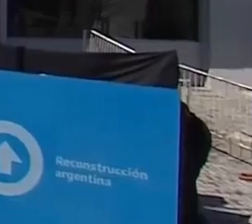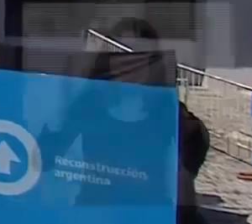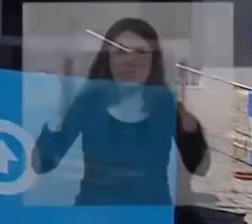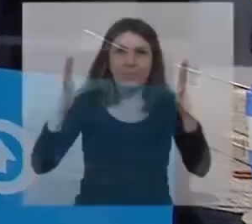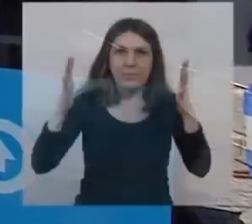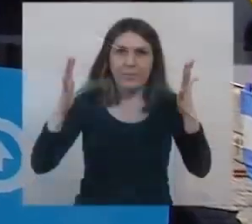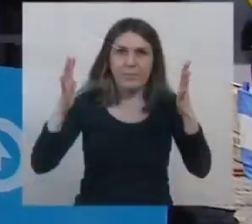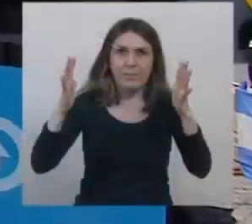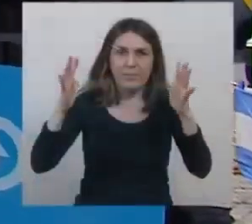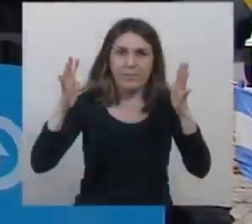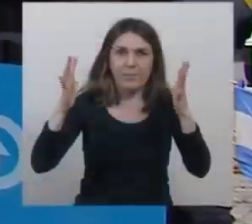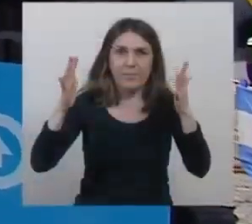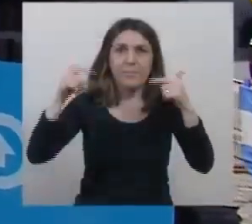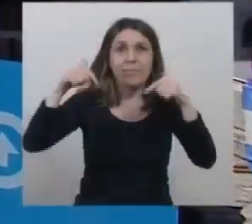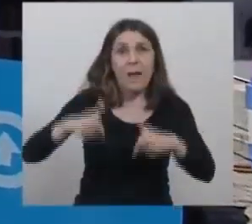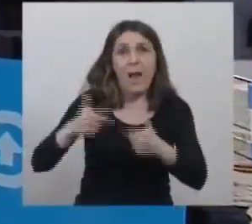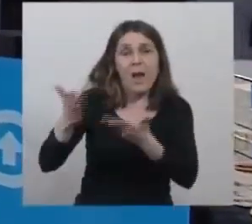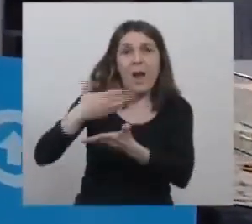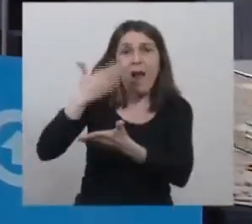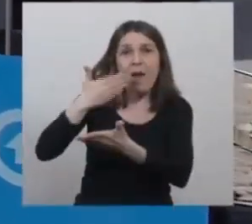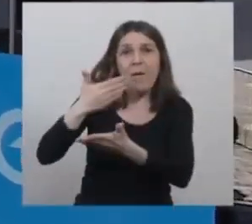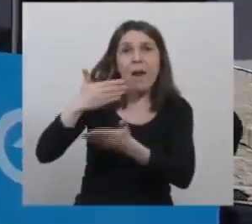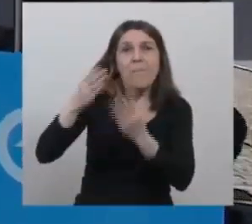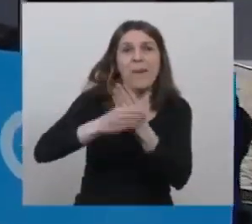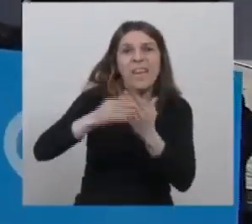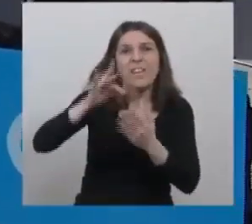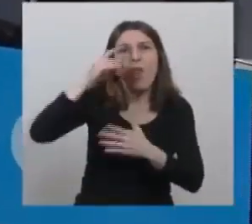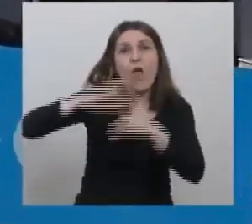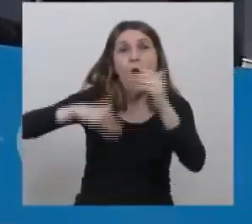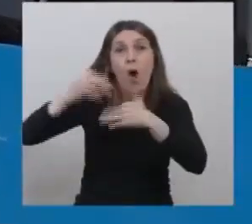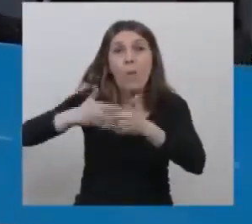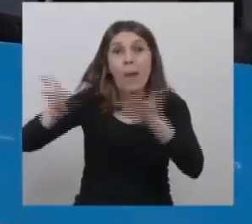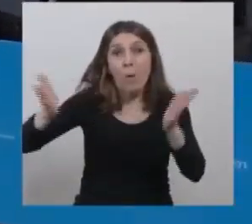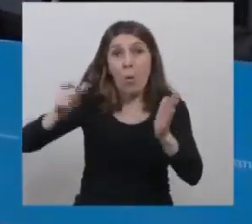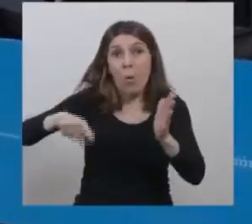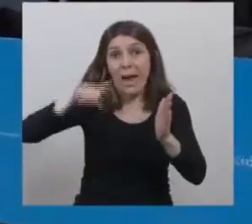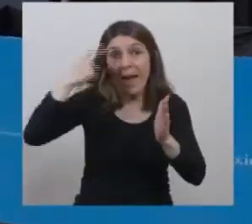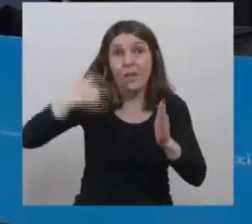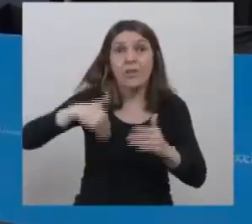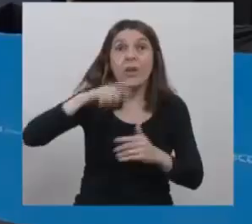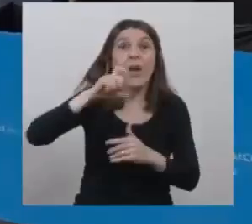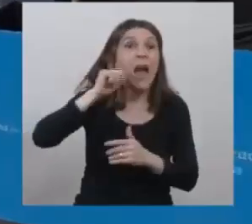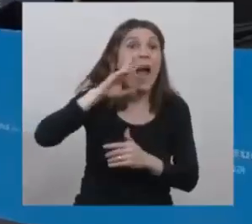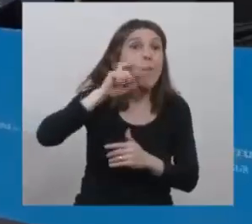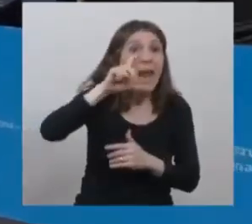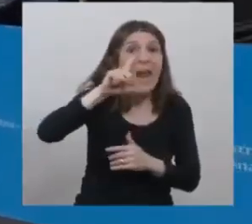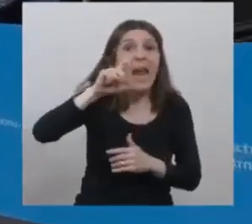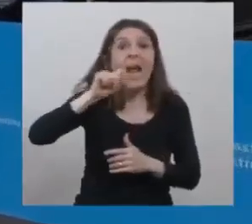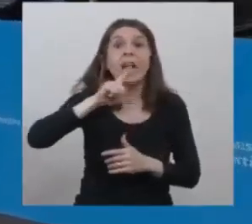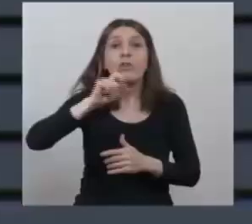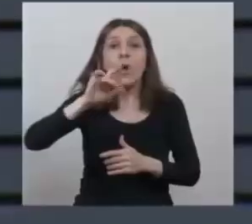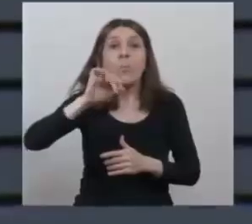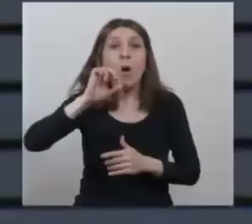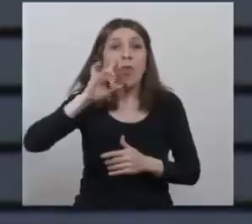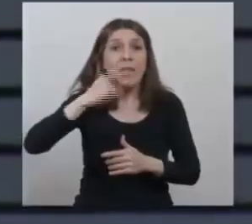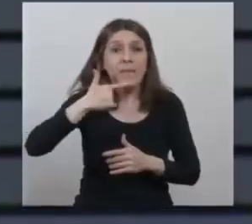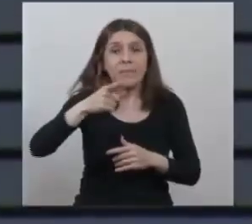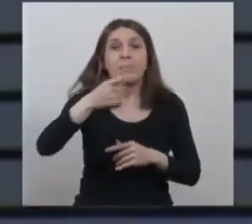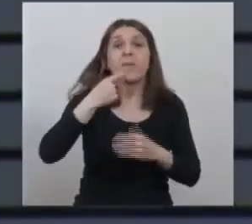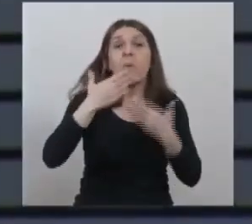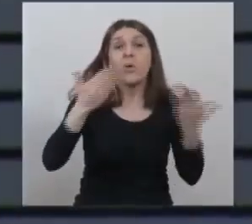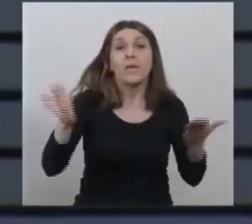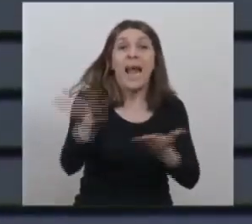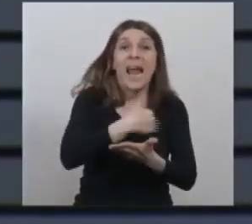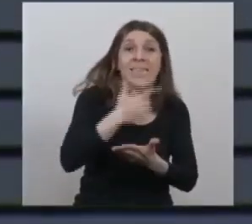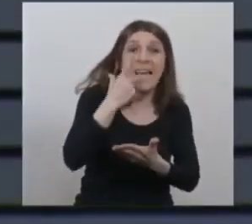Estamos ahora en el uso de la palabra al señor Ministro de Obras Públicas de la Nación, Gabriel Catopodis. Bueno, muchas gracias a